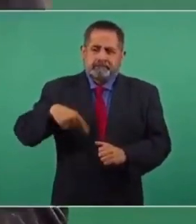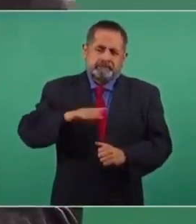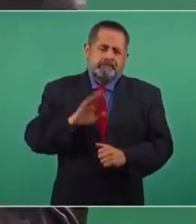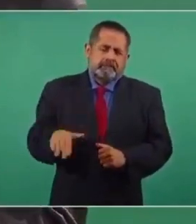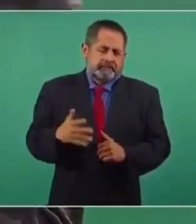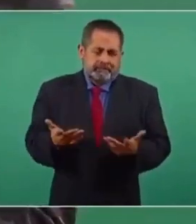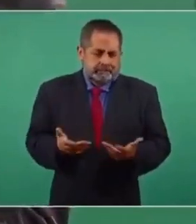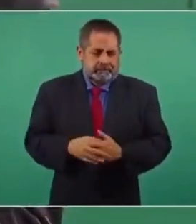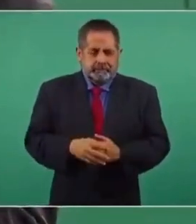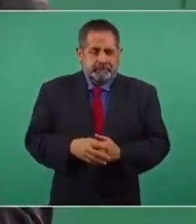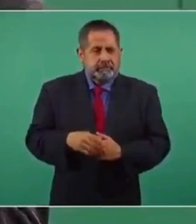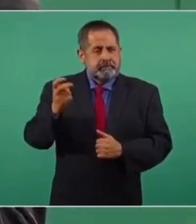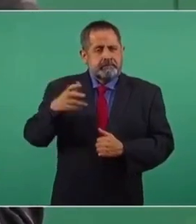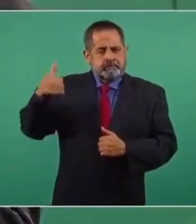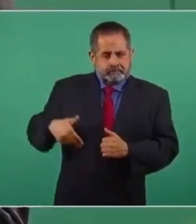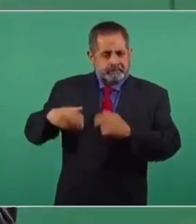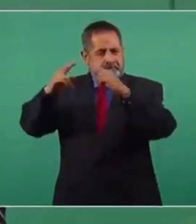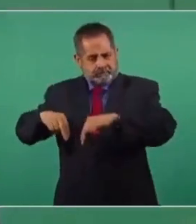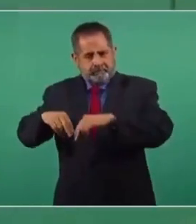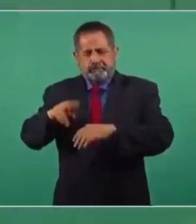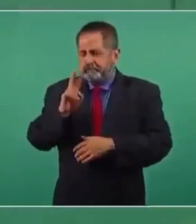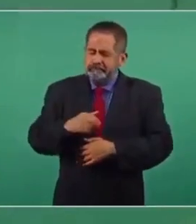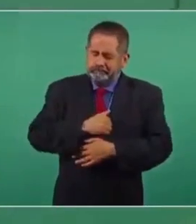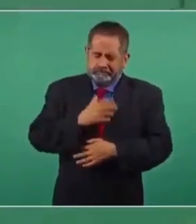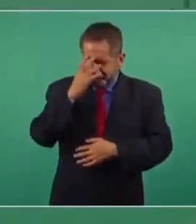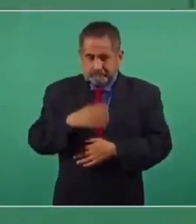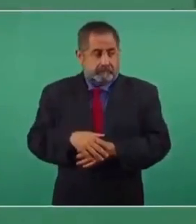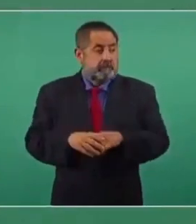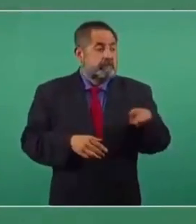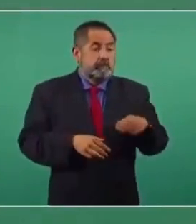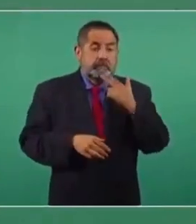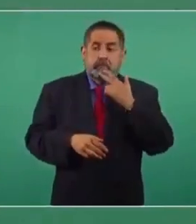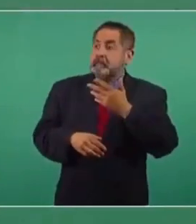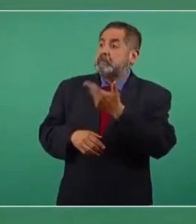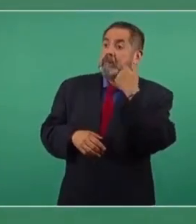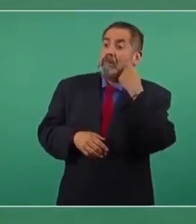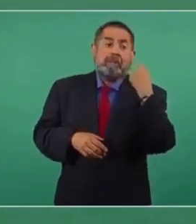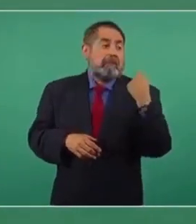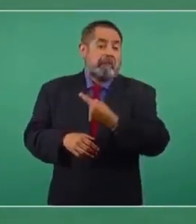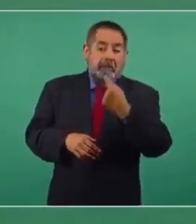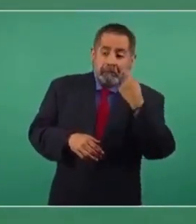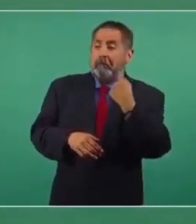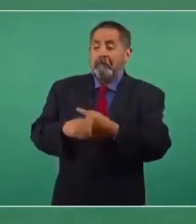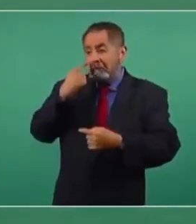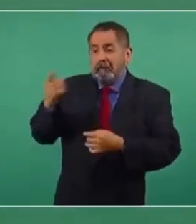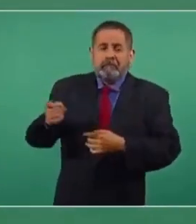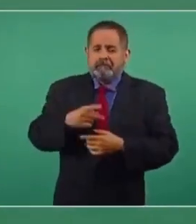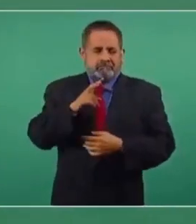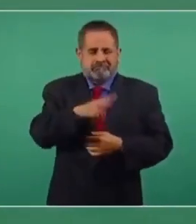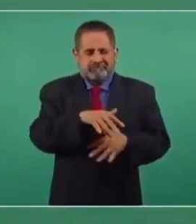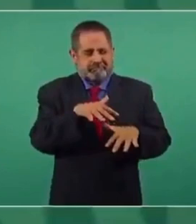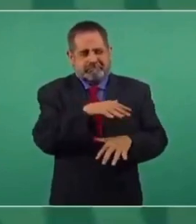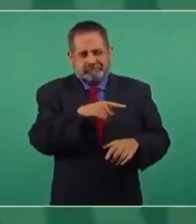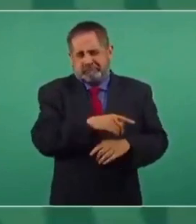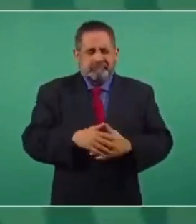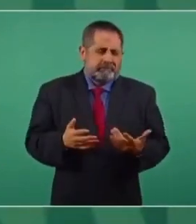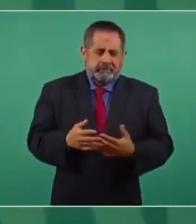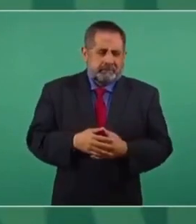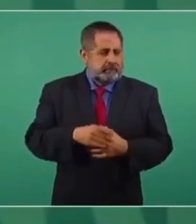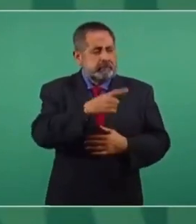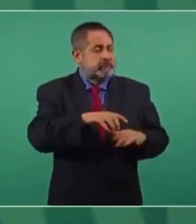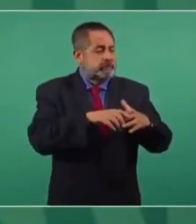Porque este accidente, tragedia lamentable, fue usada de manera vil por